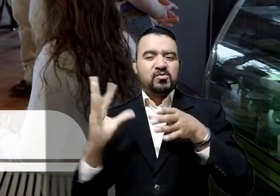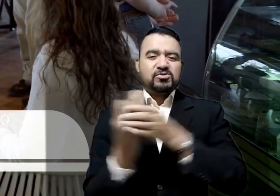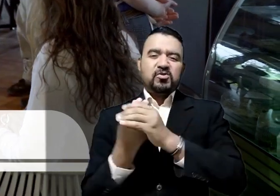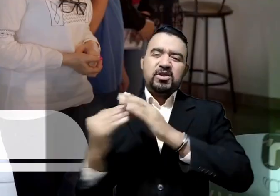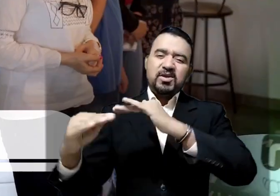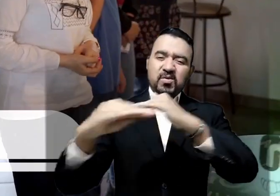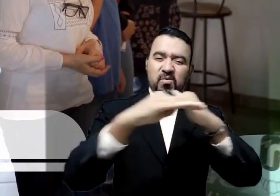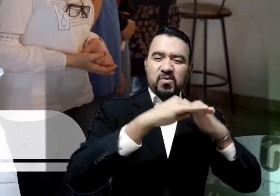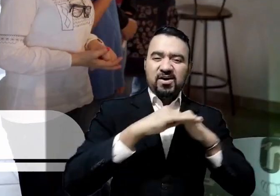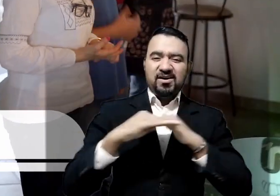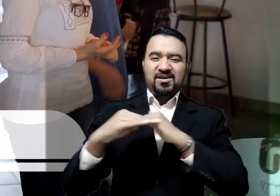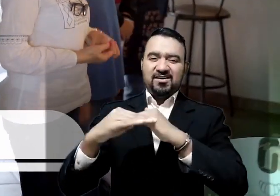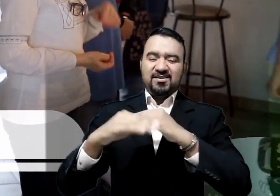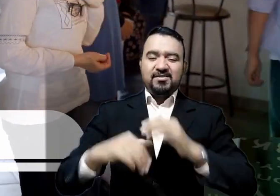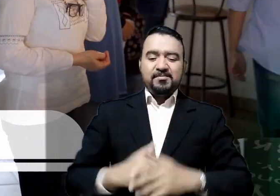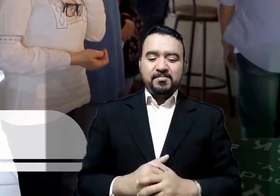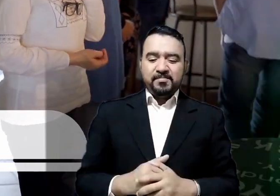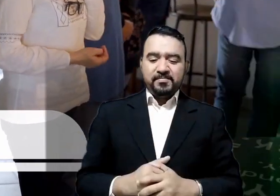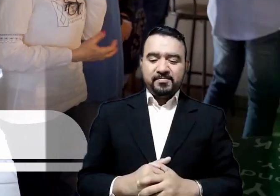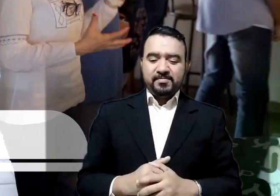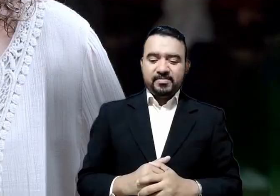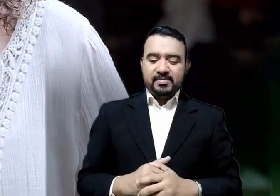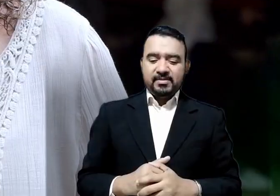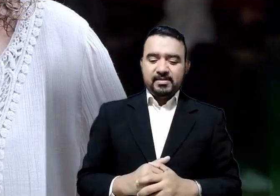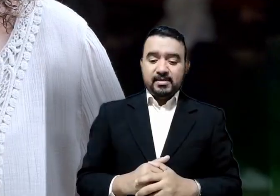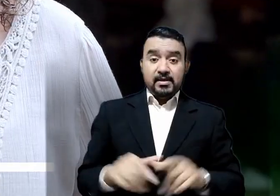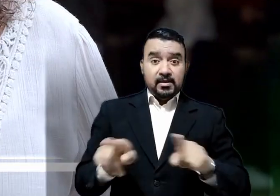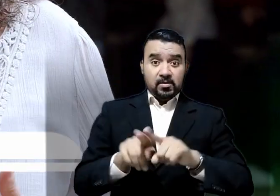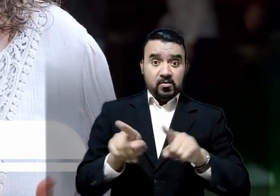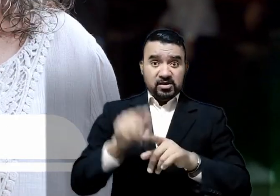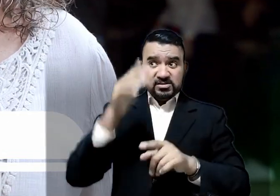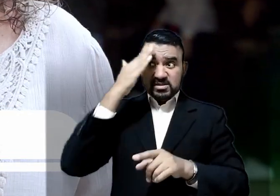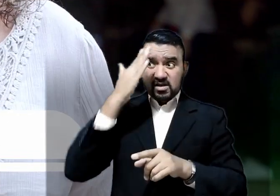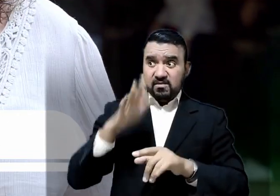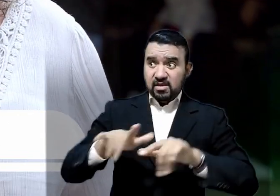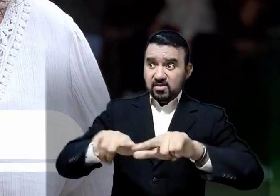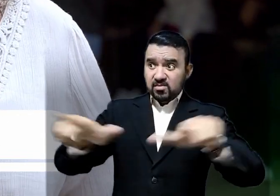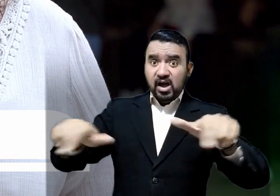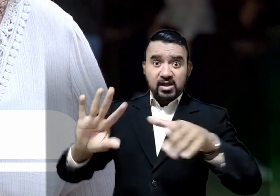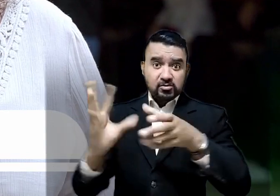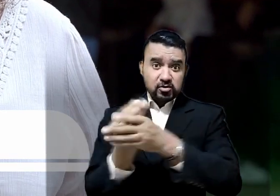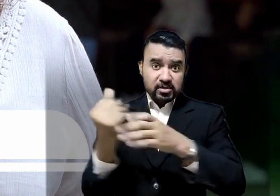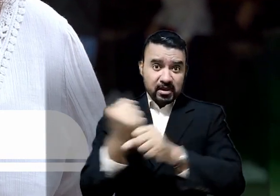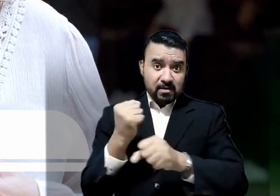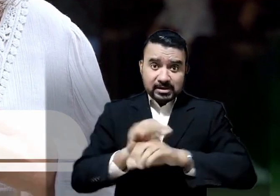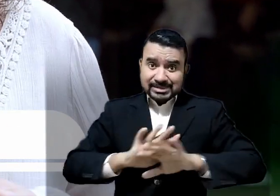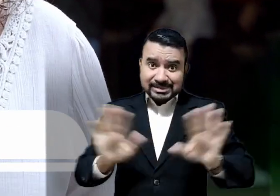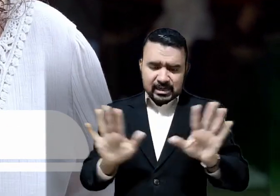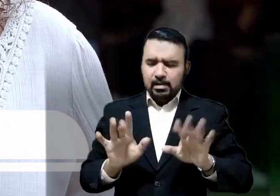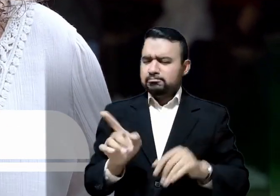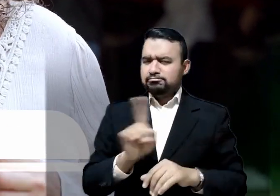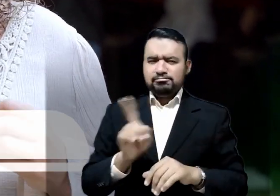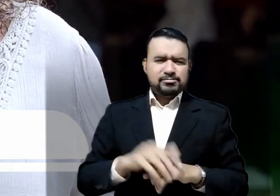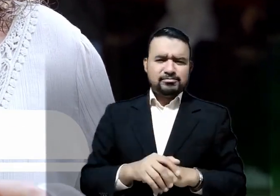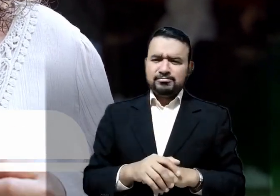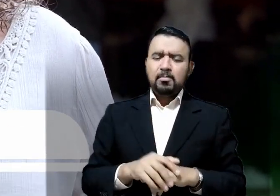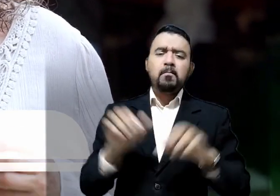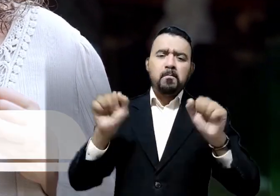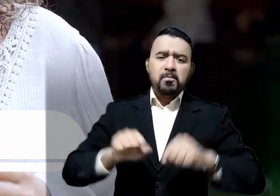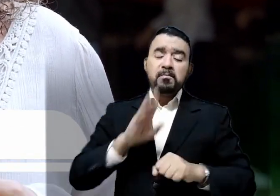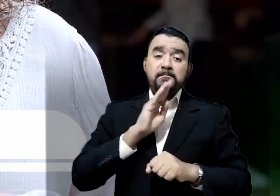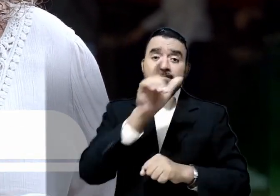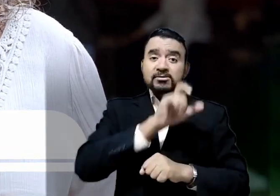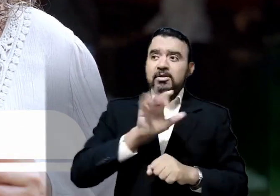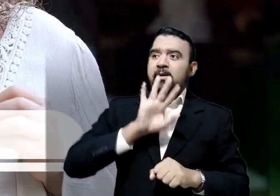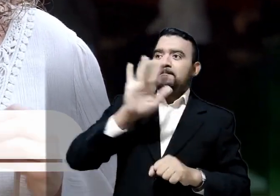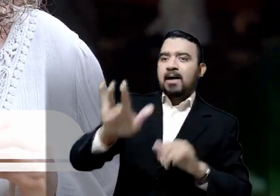laboral en igualdad de condiciones. Café Crear Unidos no es solo un espacio de inclusión laboral, es un espacio para vivir una